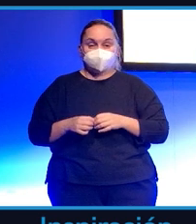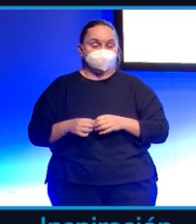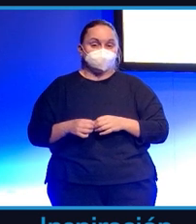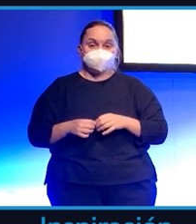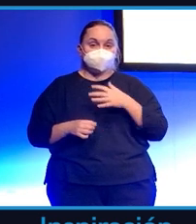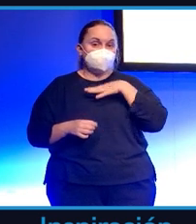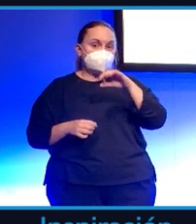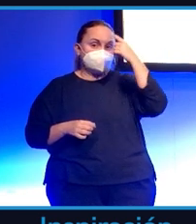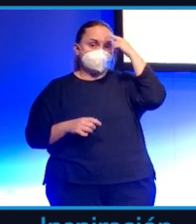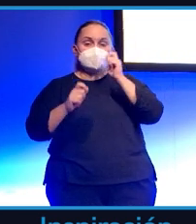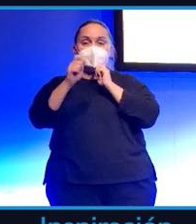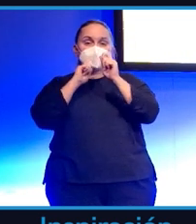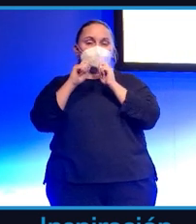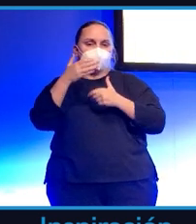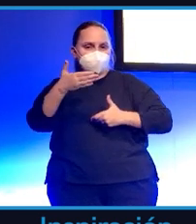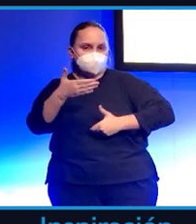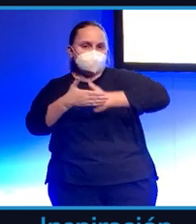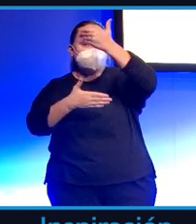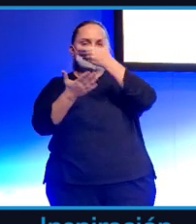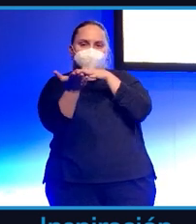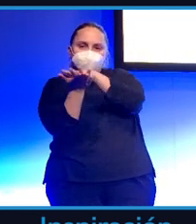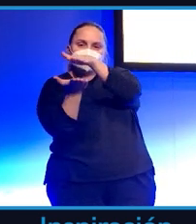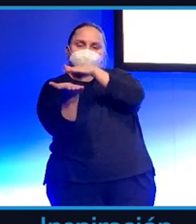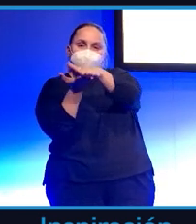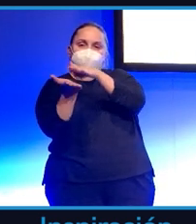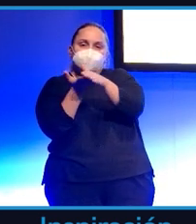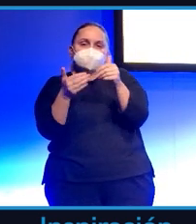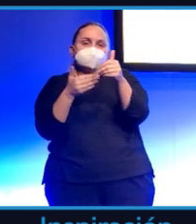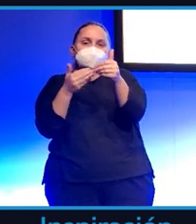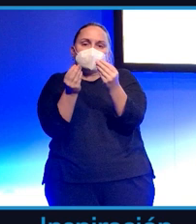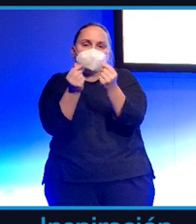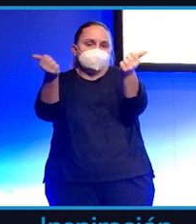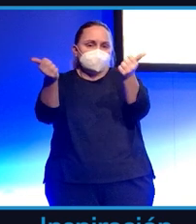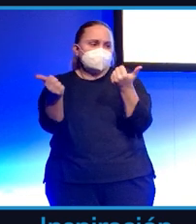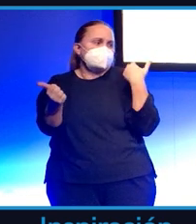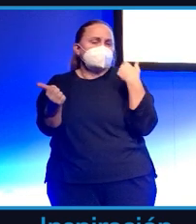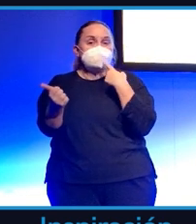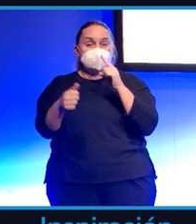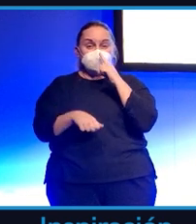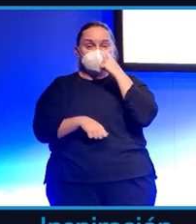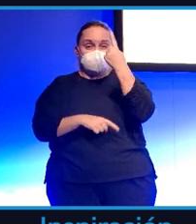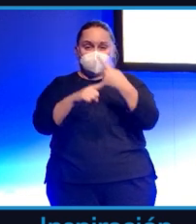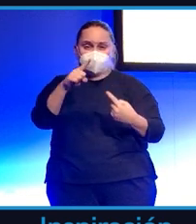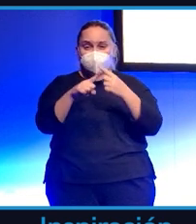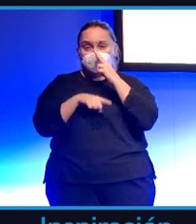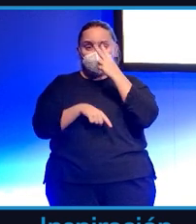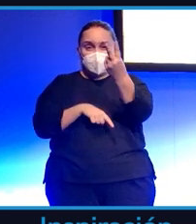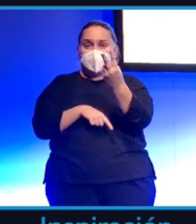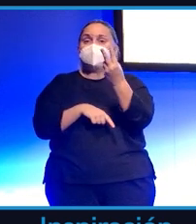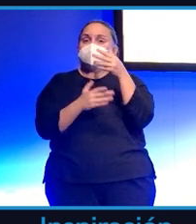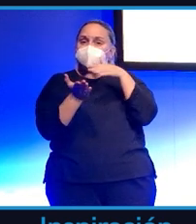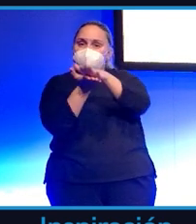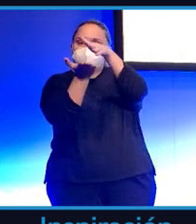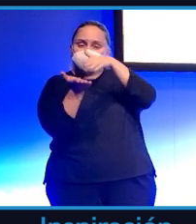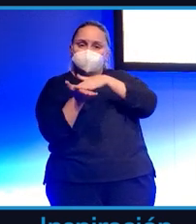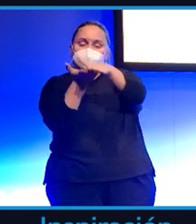Sabemos que el periodismo de papel está a punto de desaparecer. Hace poco decían que año y medio, dos años le daban a algunos profesionales de